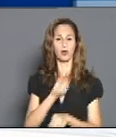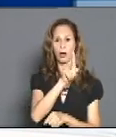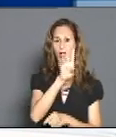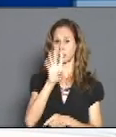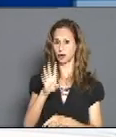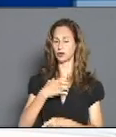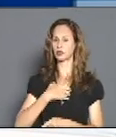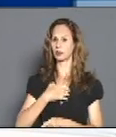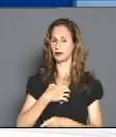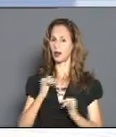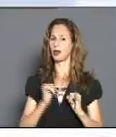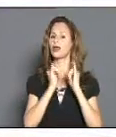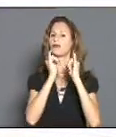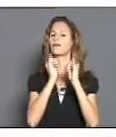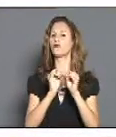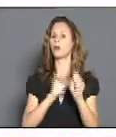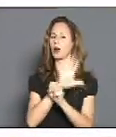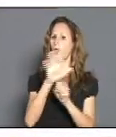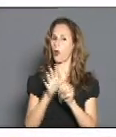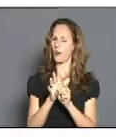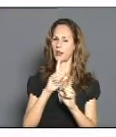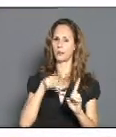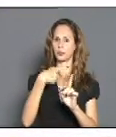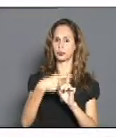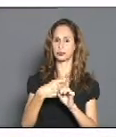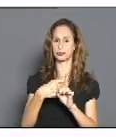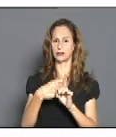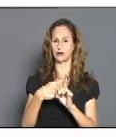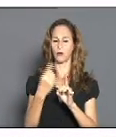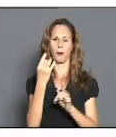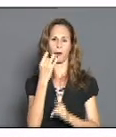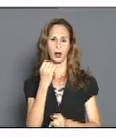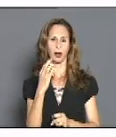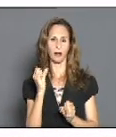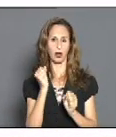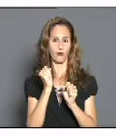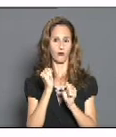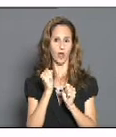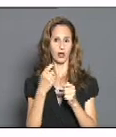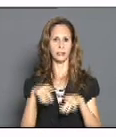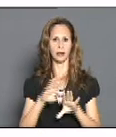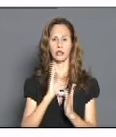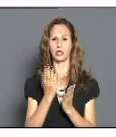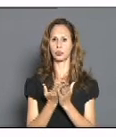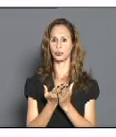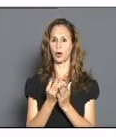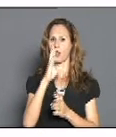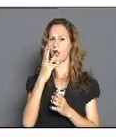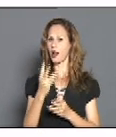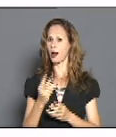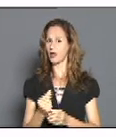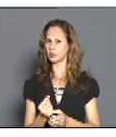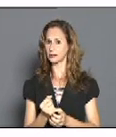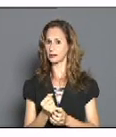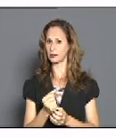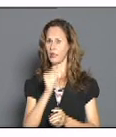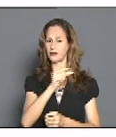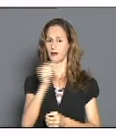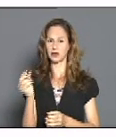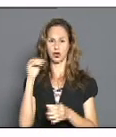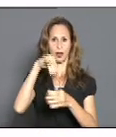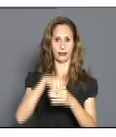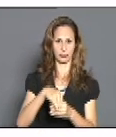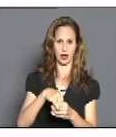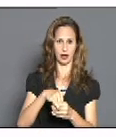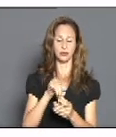reportan casi todas las jornadas. En verde oscuro los territorios con la tasa de incidencia por 100 mil habitantes mayor. Aquí resalta el municipio de Vánez